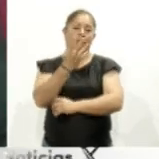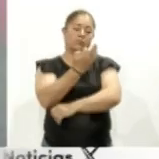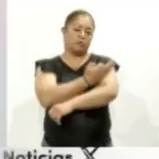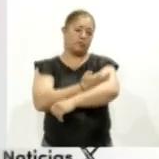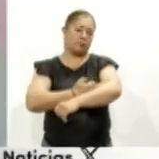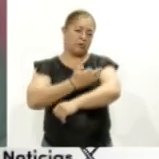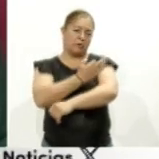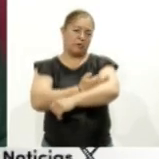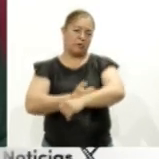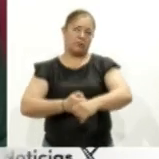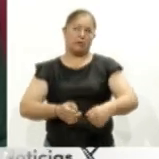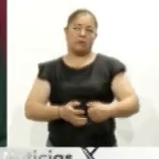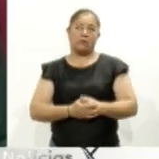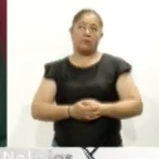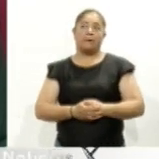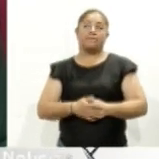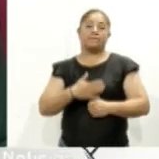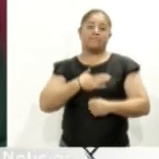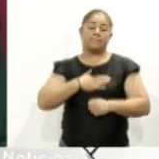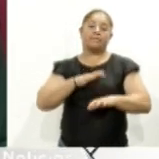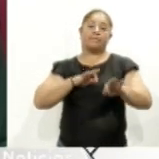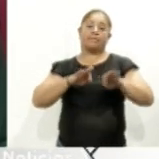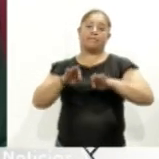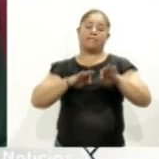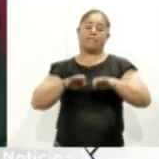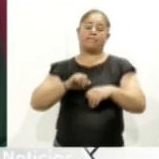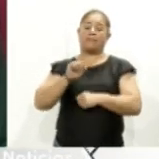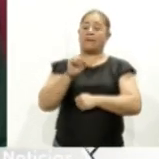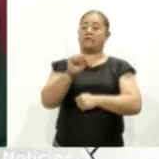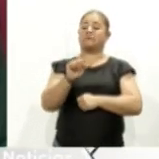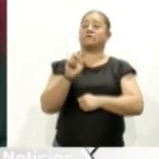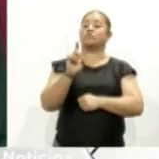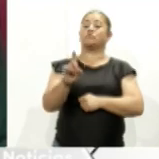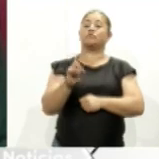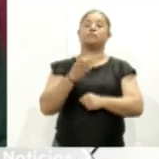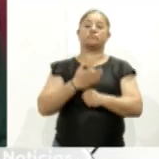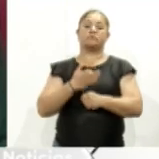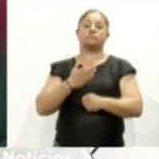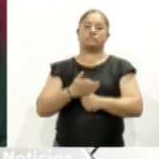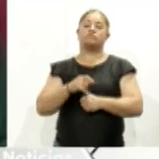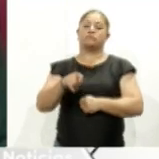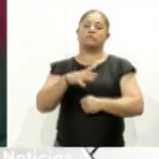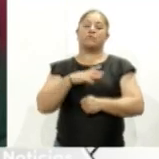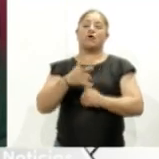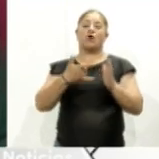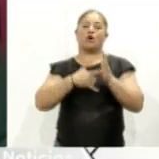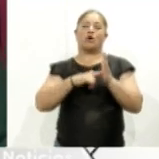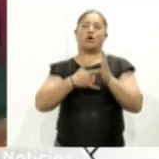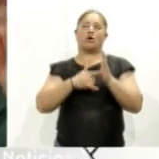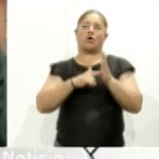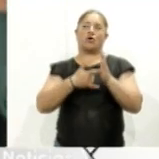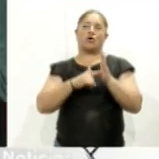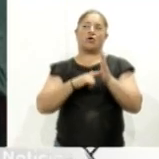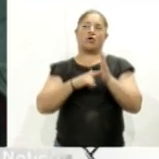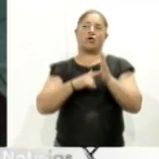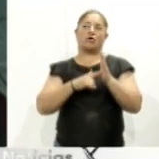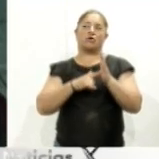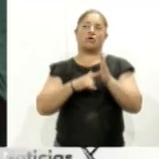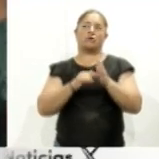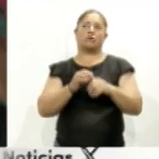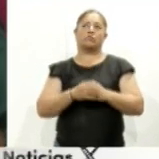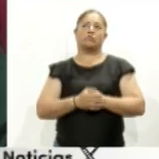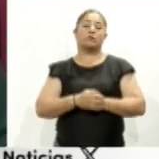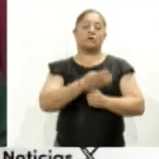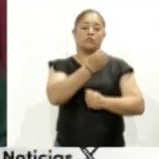tarde. Y estamos trabajando ahorita este sábado y este domingo que viene con un horario, los módulos fijos solamente, con un